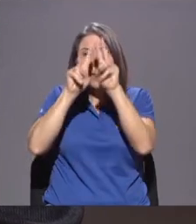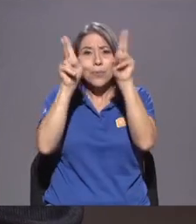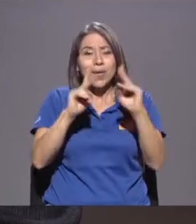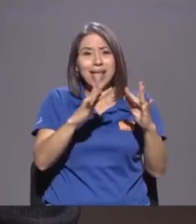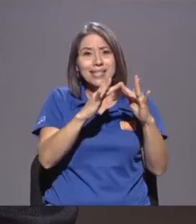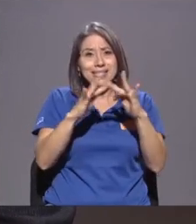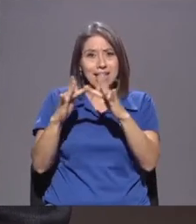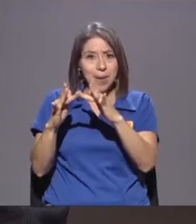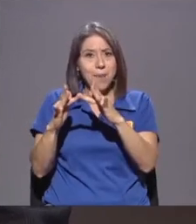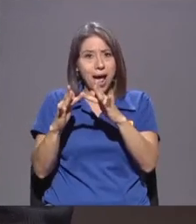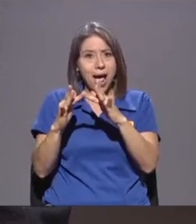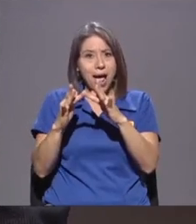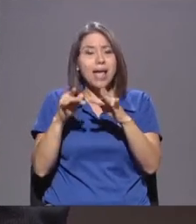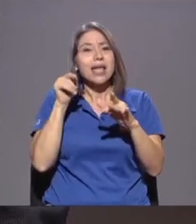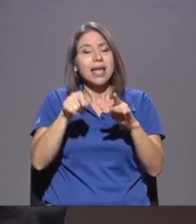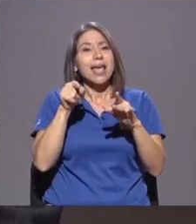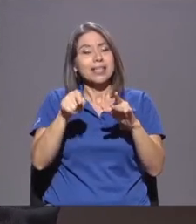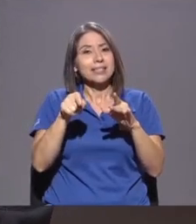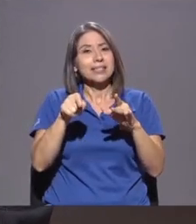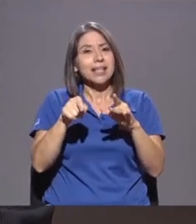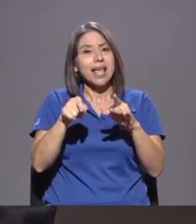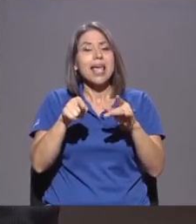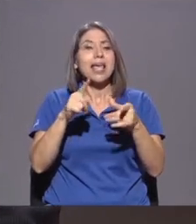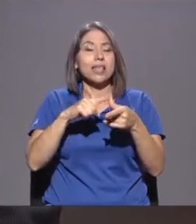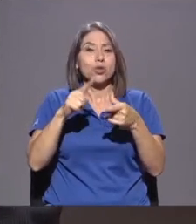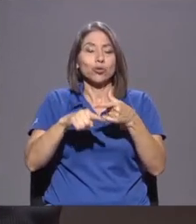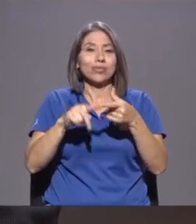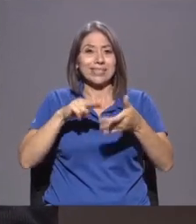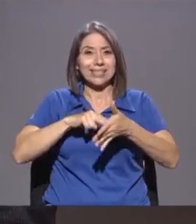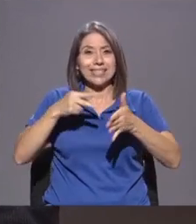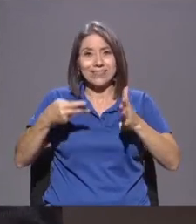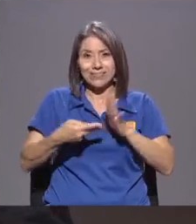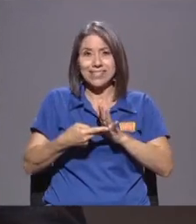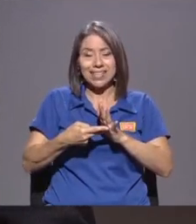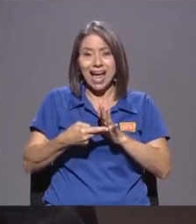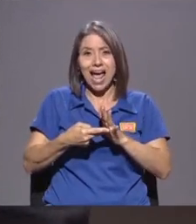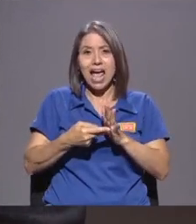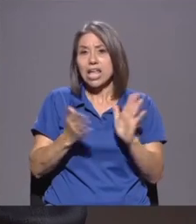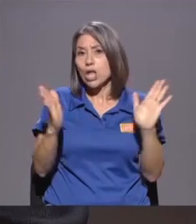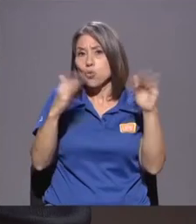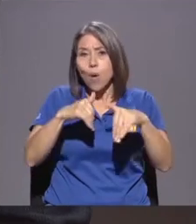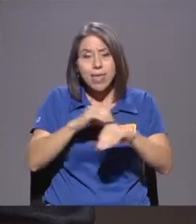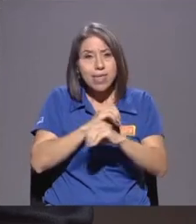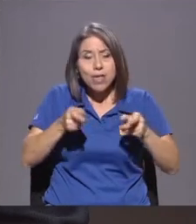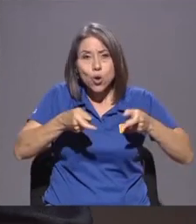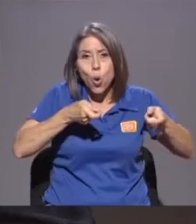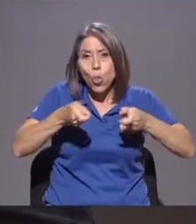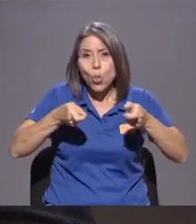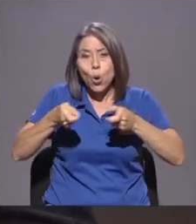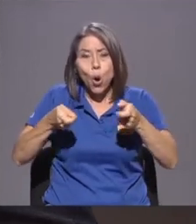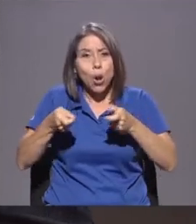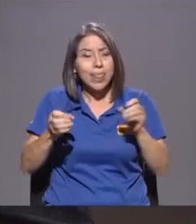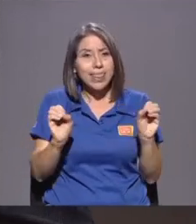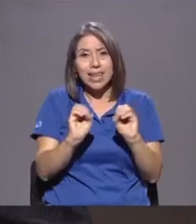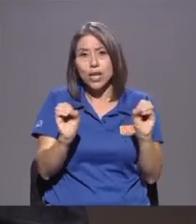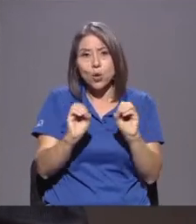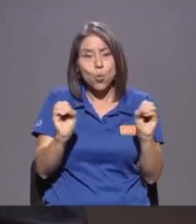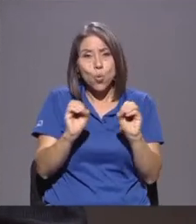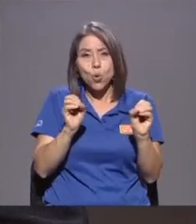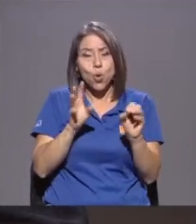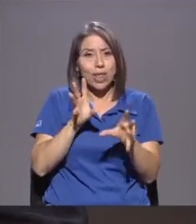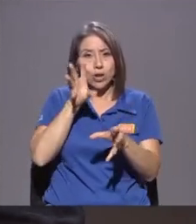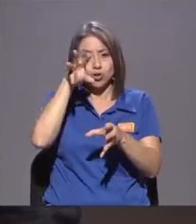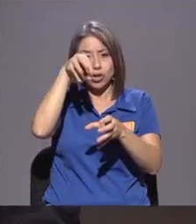Es un sistema Es por lo tanto No está bajo el control De ninguno De los que componen